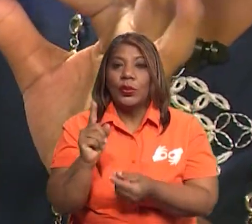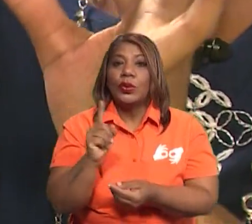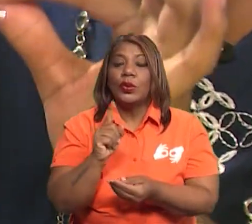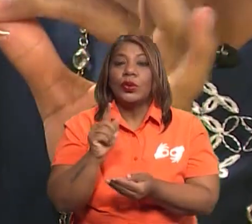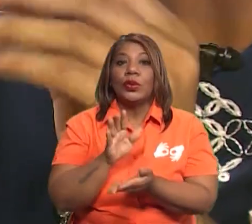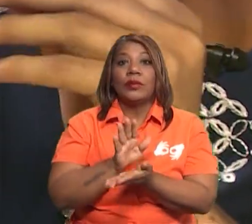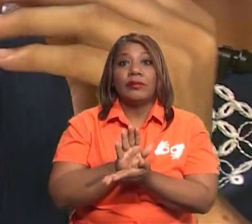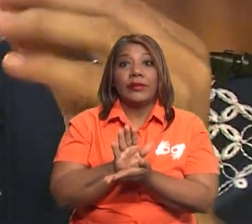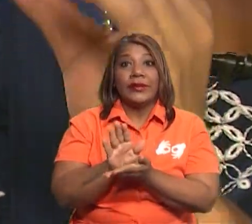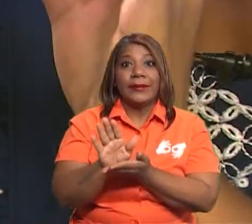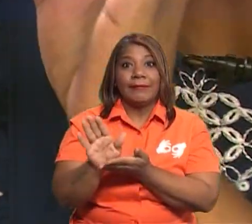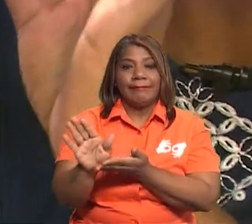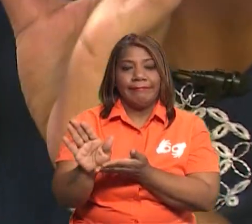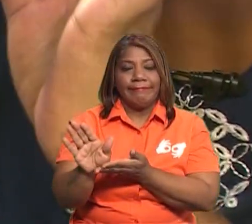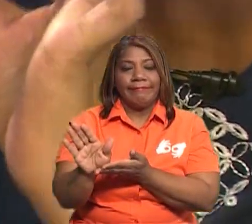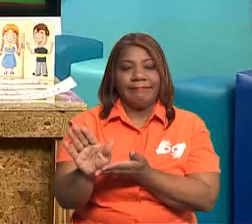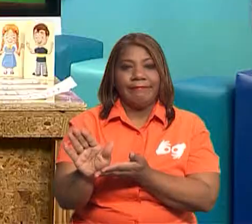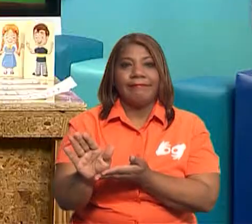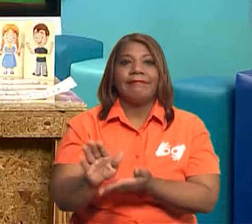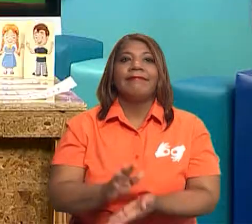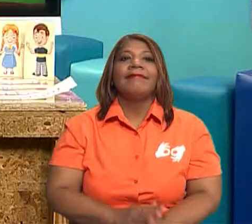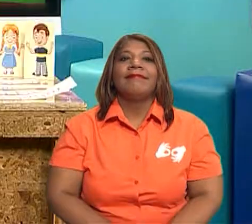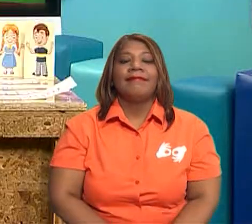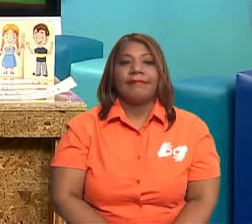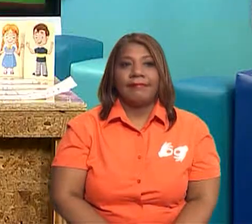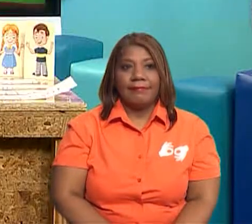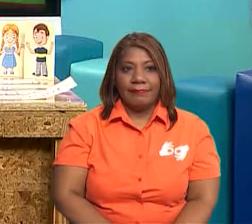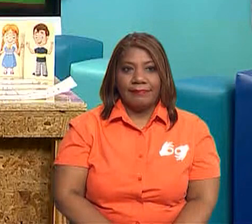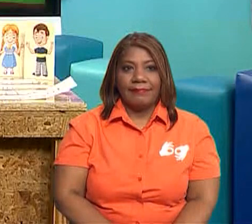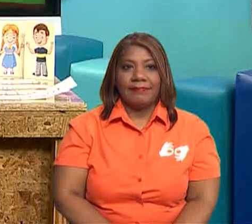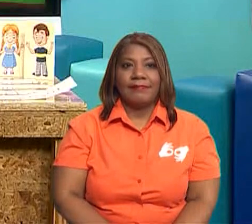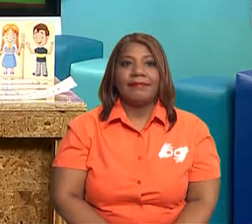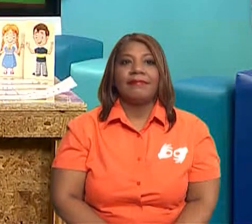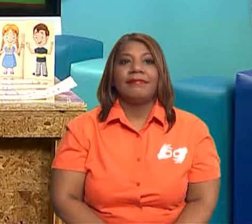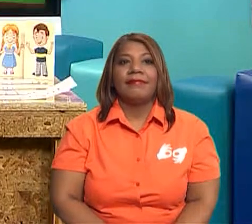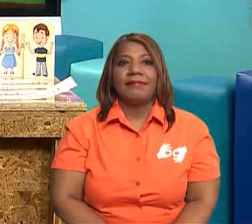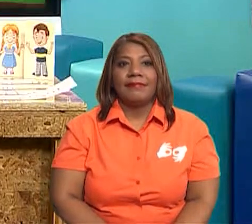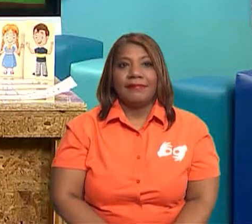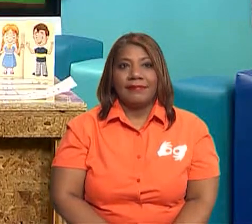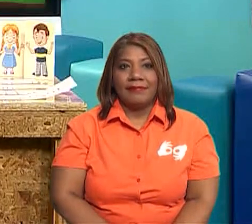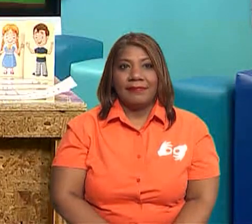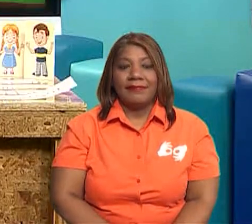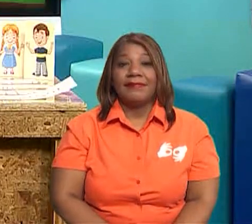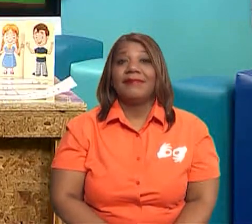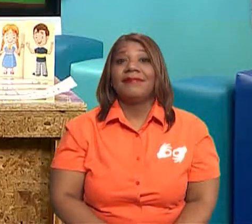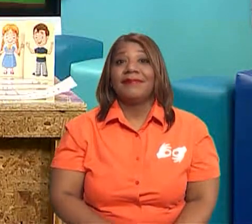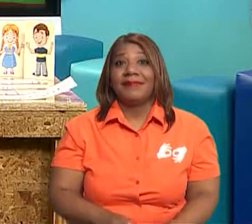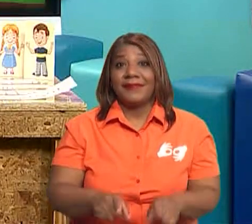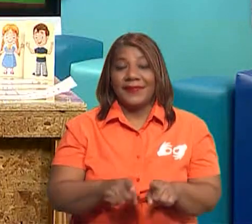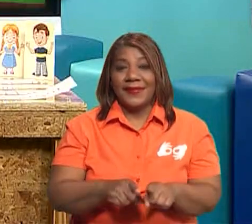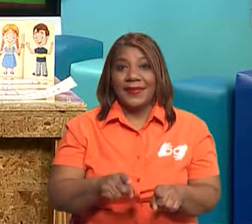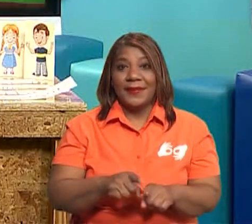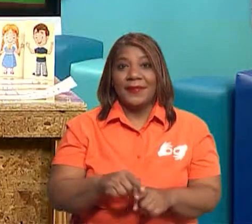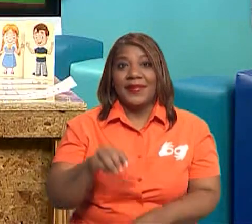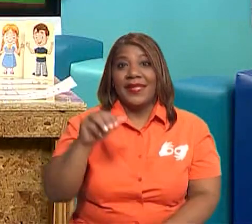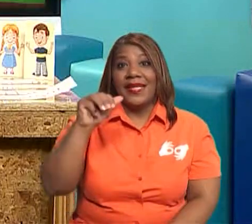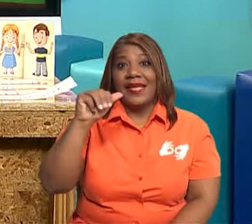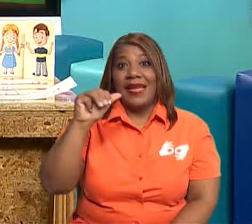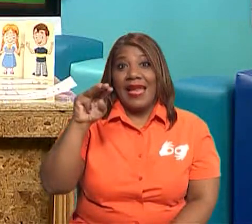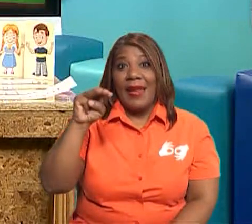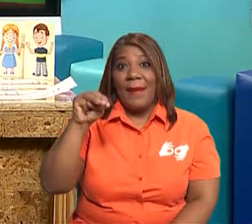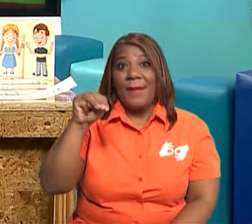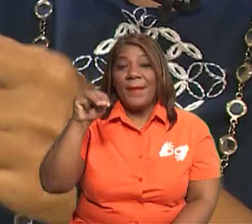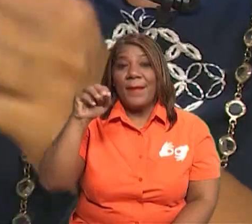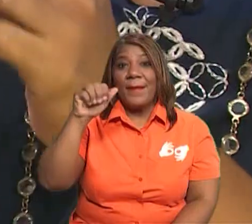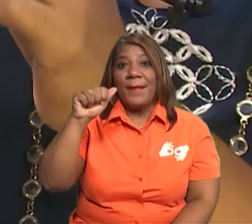porque es un alimento que no es saludable. Tenemos también aquí las malvas. Ay, a la maestra le gustan